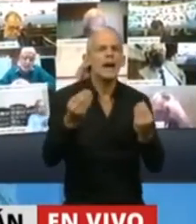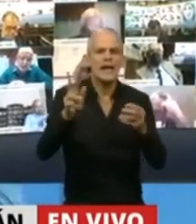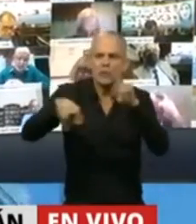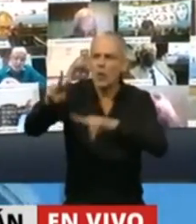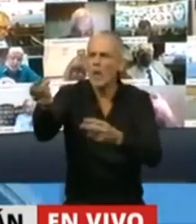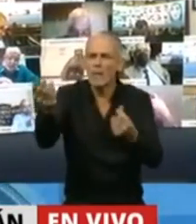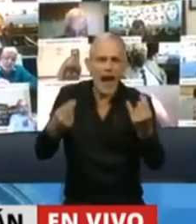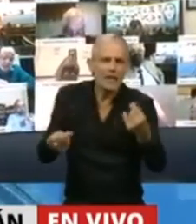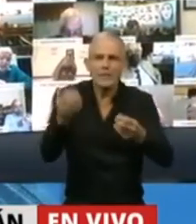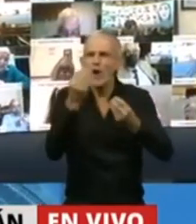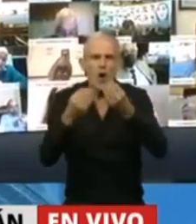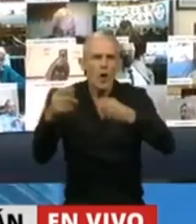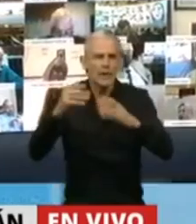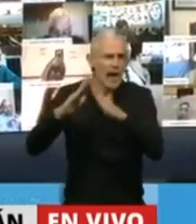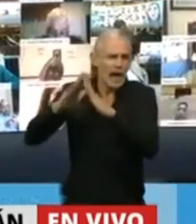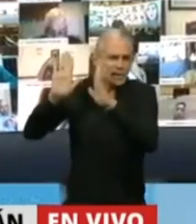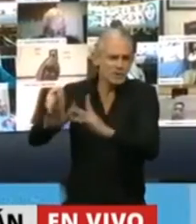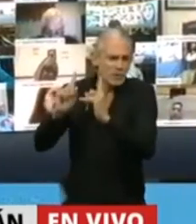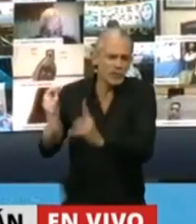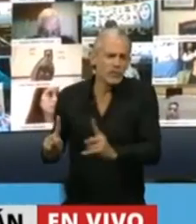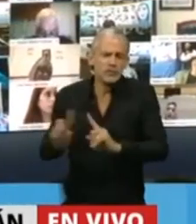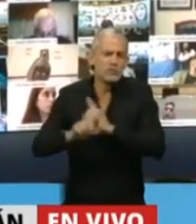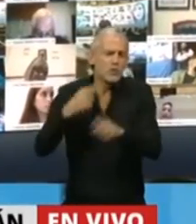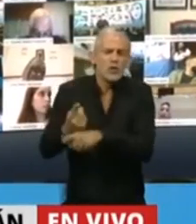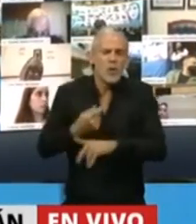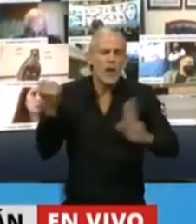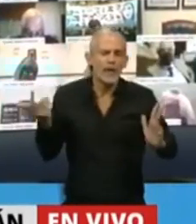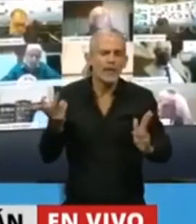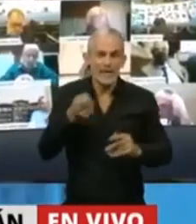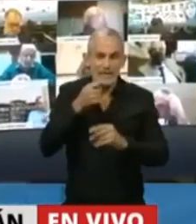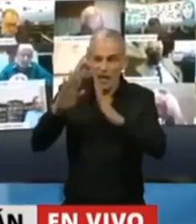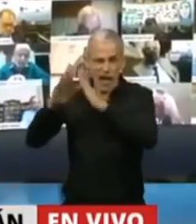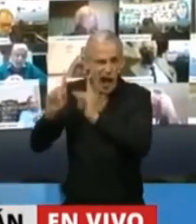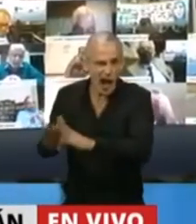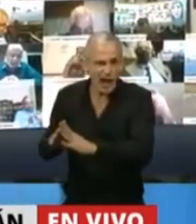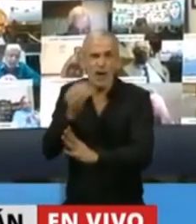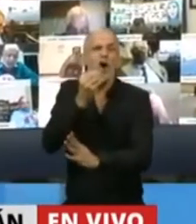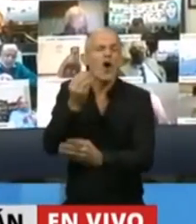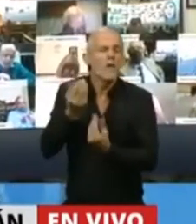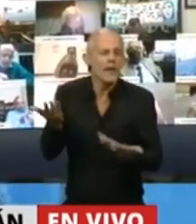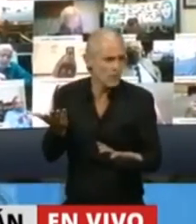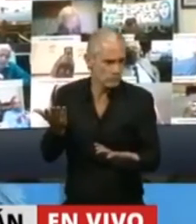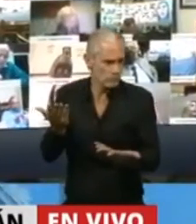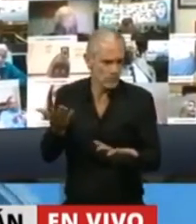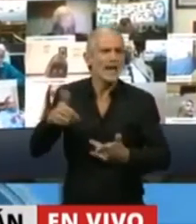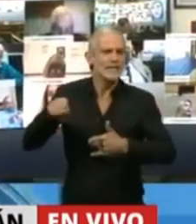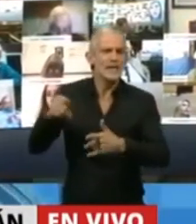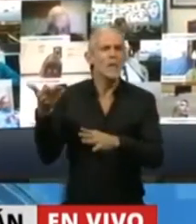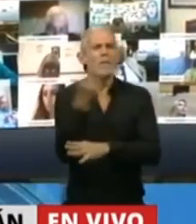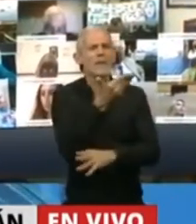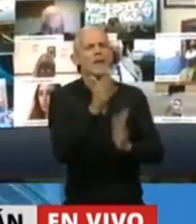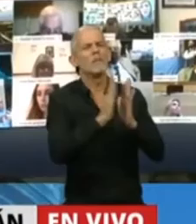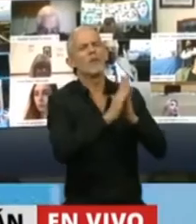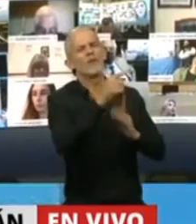cada día. No pueden hacer aislamiento porque si hacen el aislamiento no comen. Y ahí es donde la ciudadanía pide al Estado más